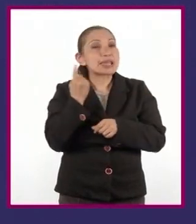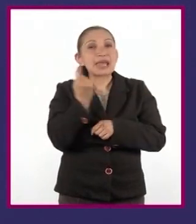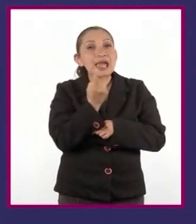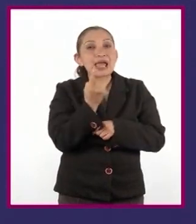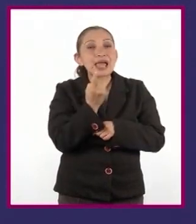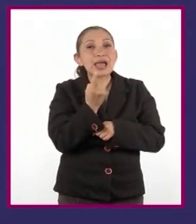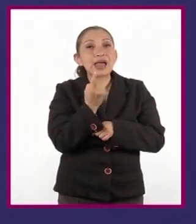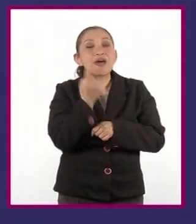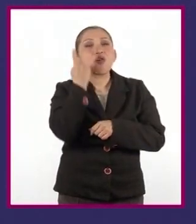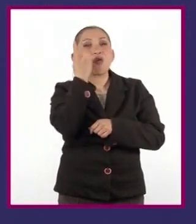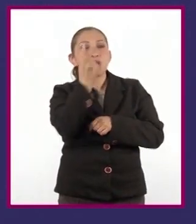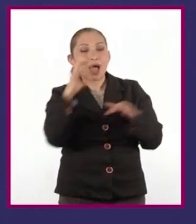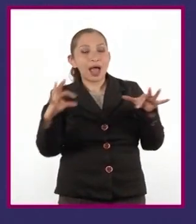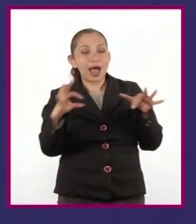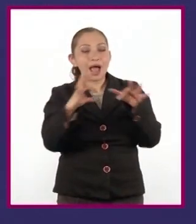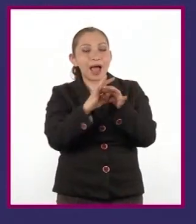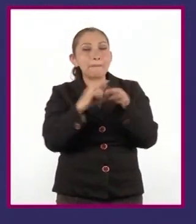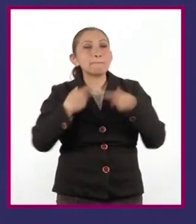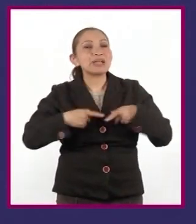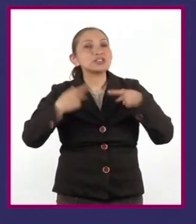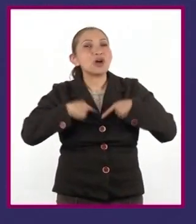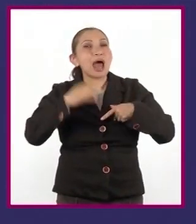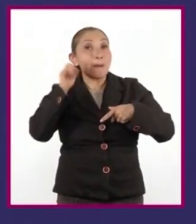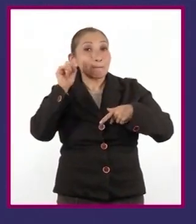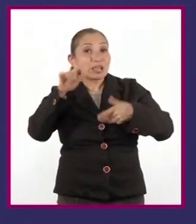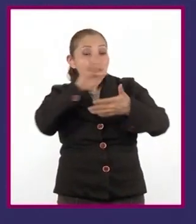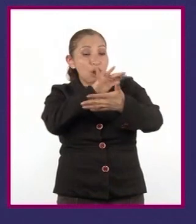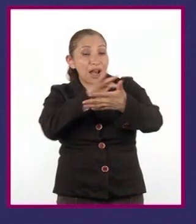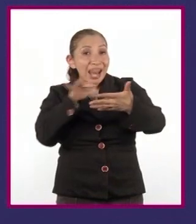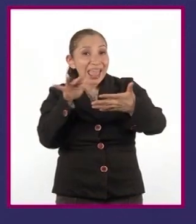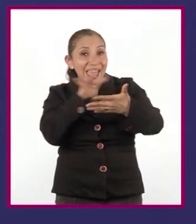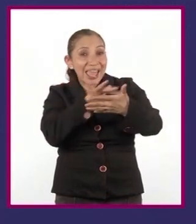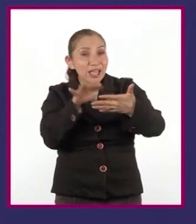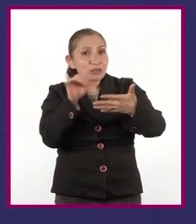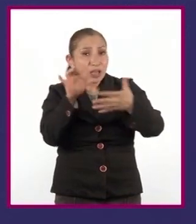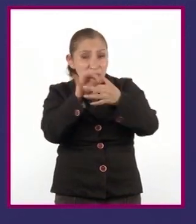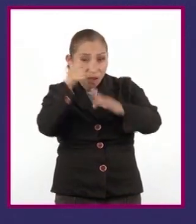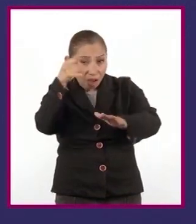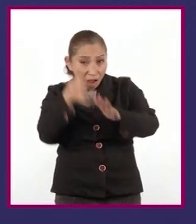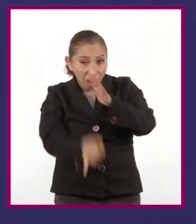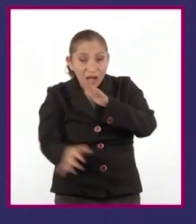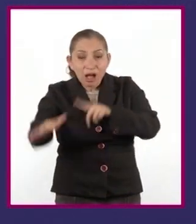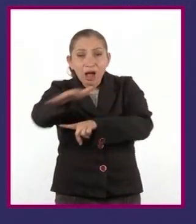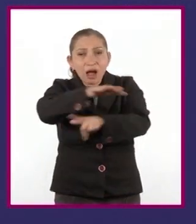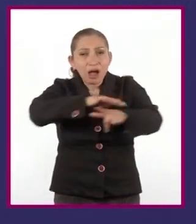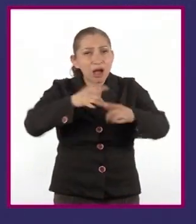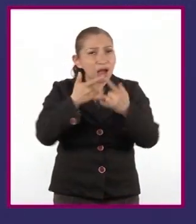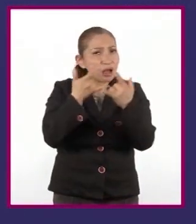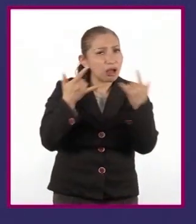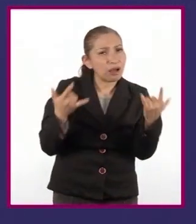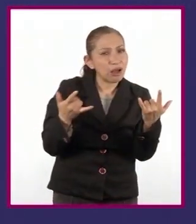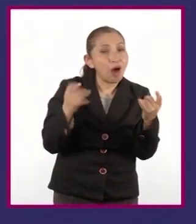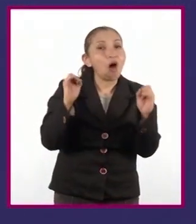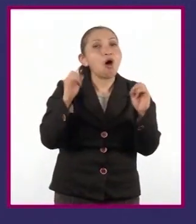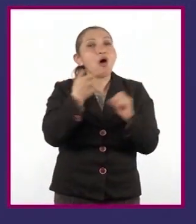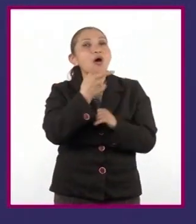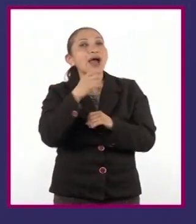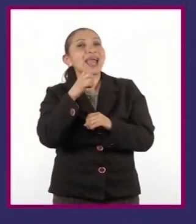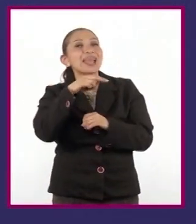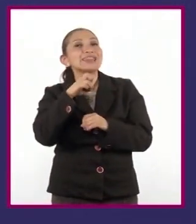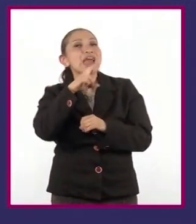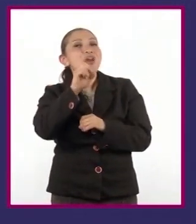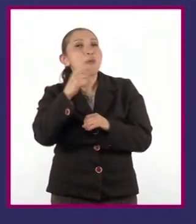establecer una relación con el lector, por lo que no explica a fondo el contexto de la obra o el género al que